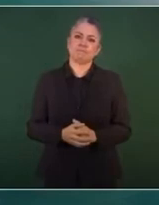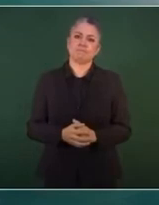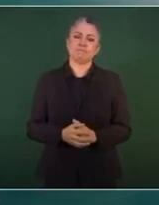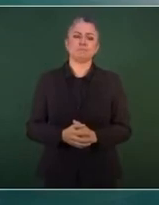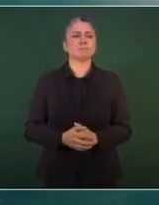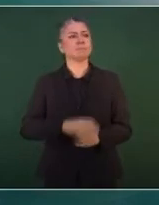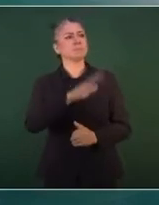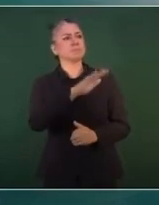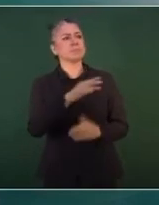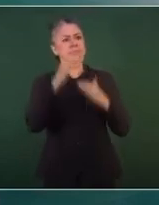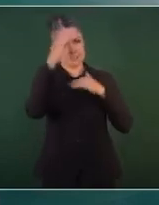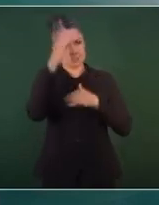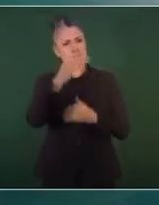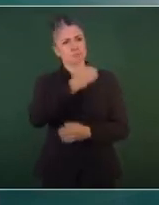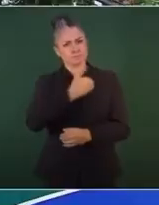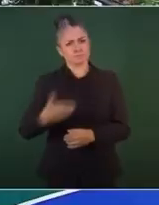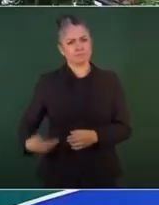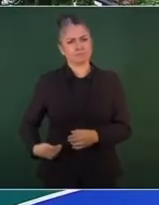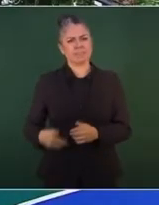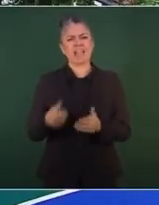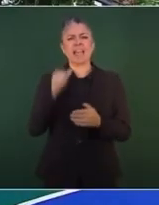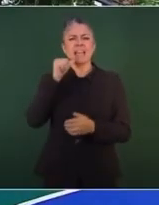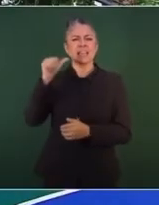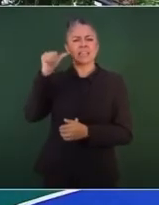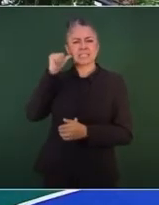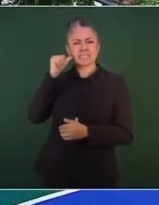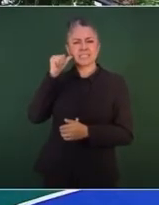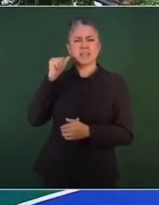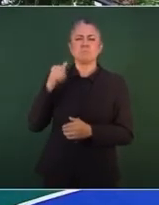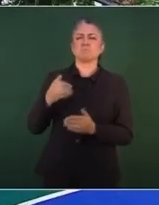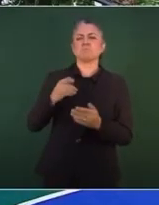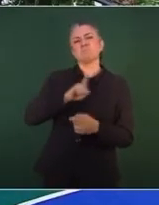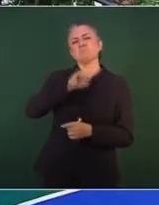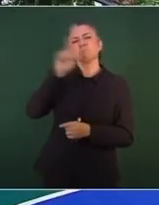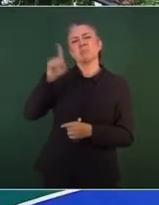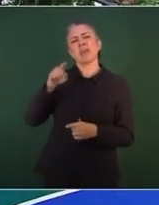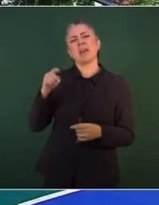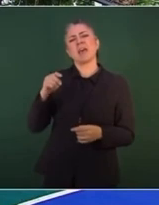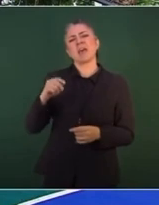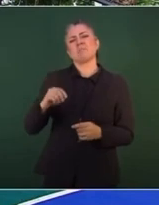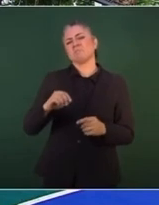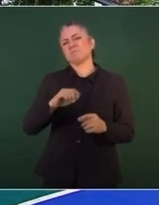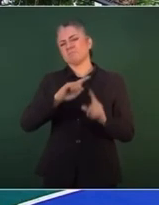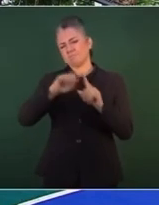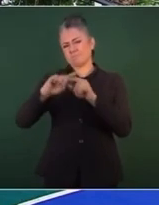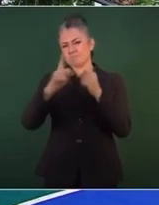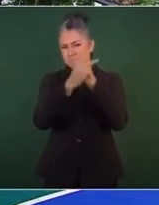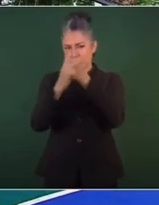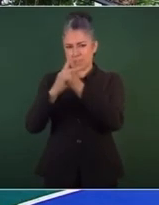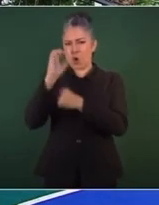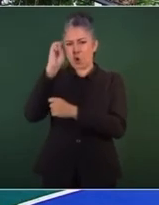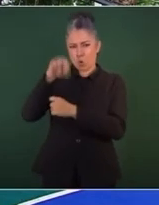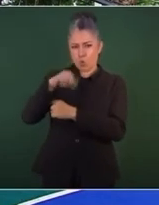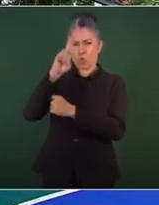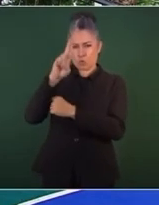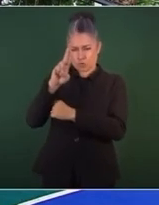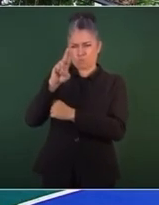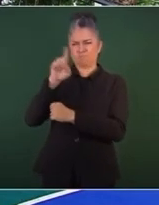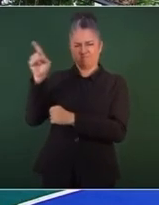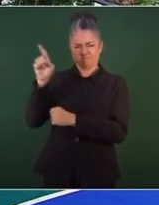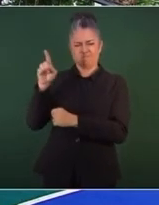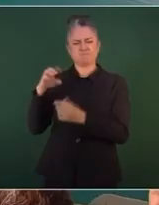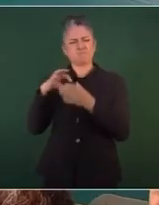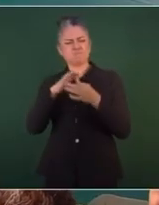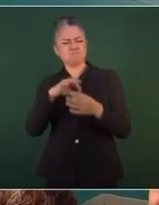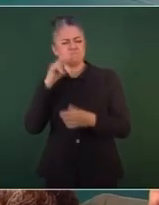Ayer el acto comisionado de Naciones Unidas y un centenar de organizaciones de derechos humanos se sumaron al señalamiento de que las